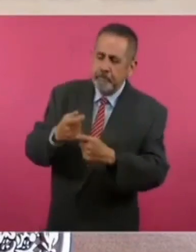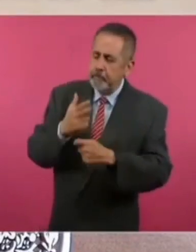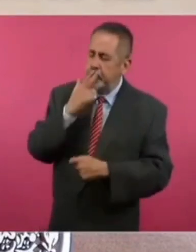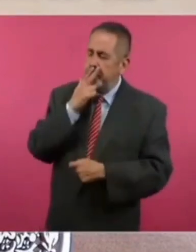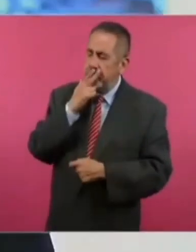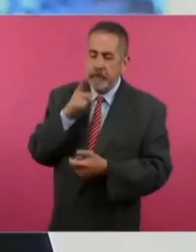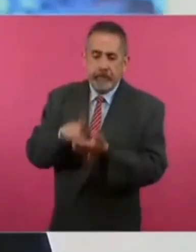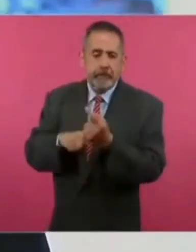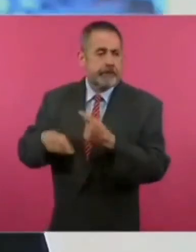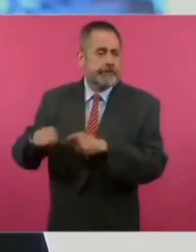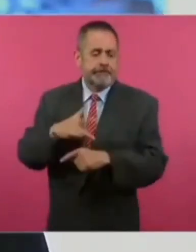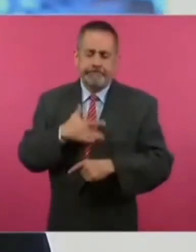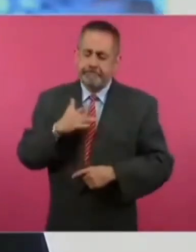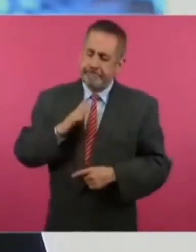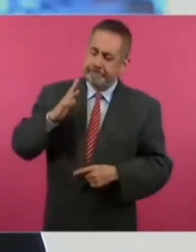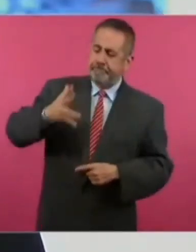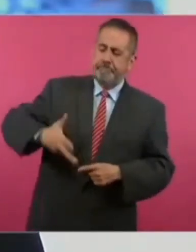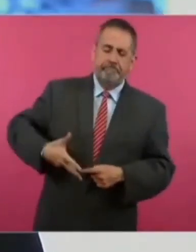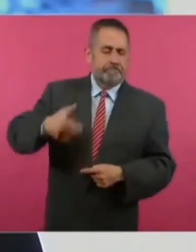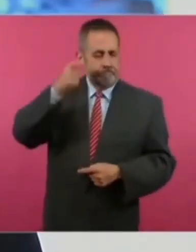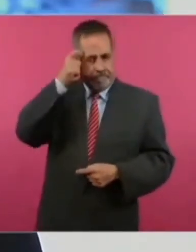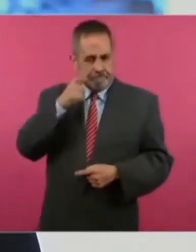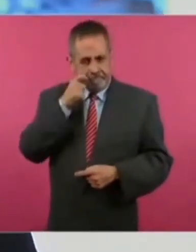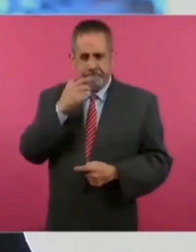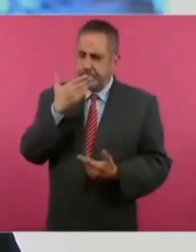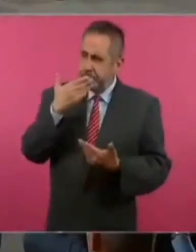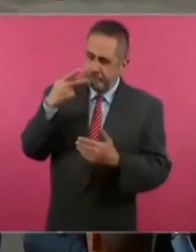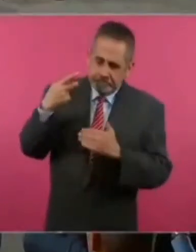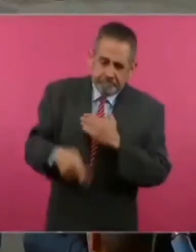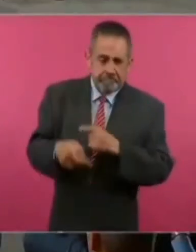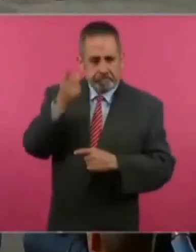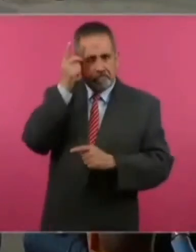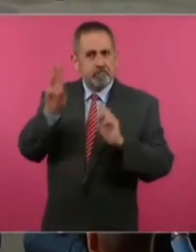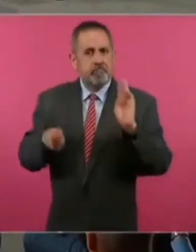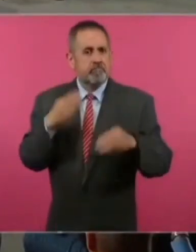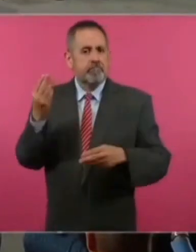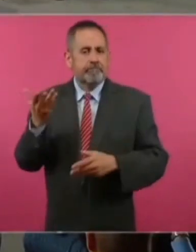orgullo de nuestro país y patrimonio del mundo. Muchas gracias.